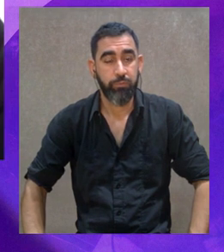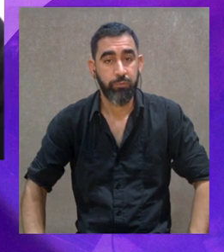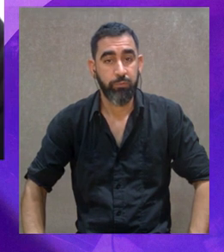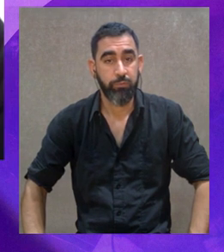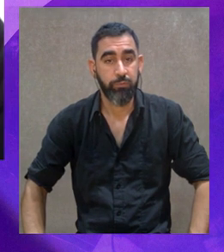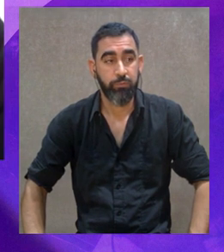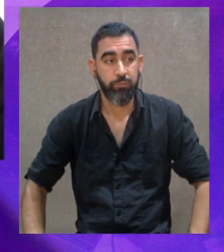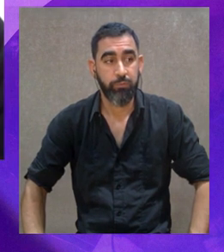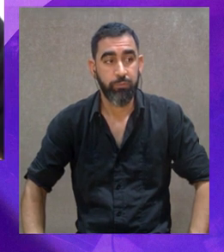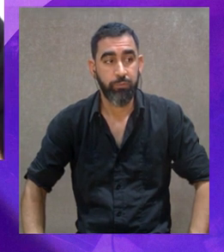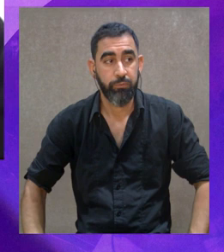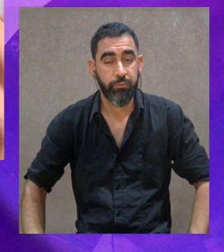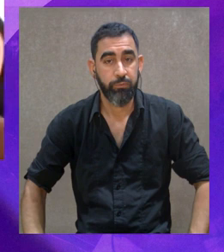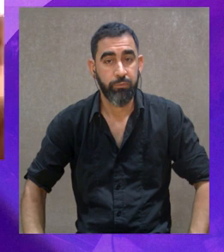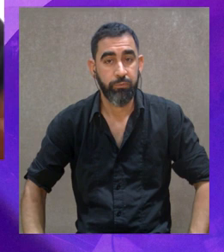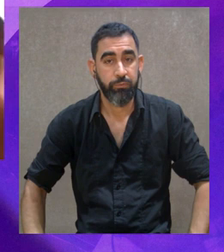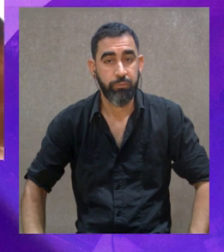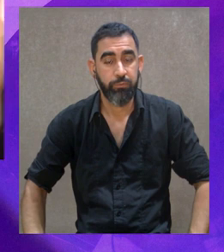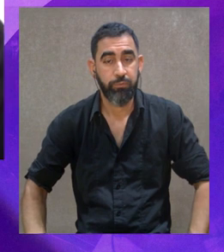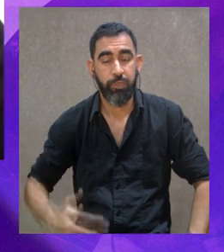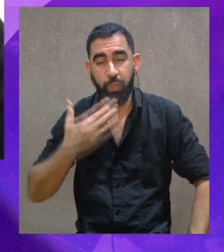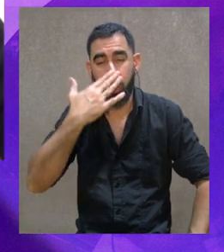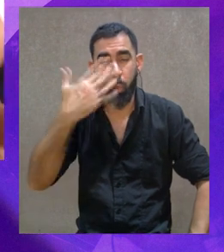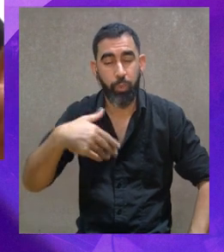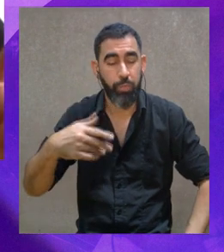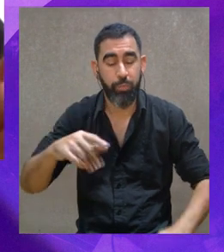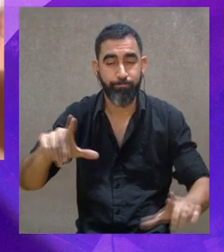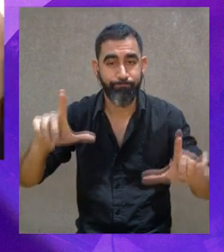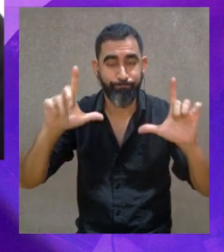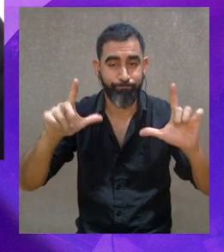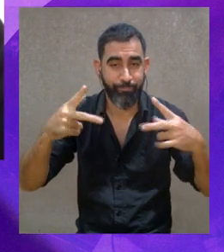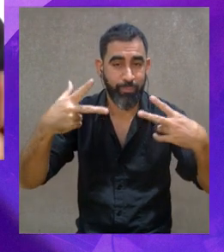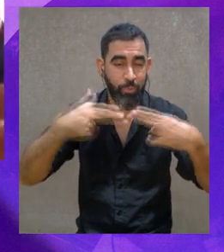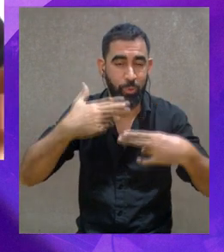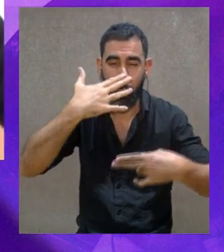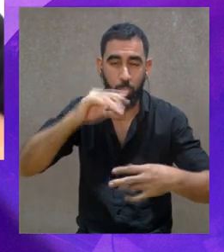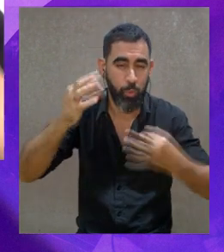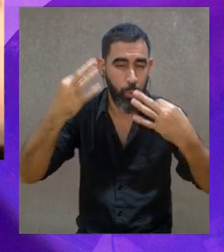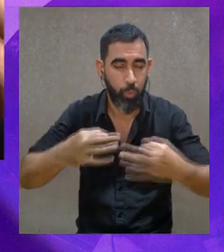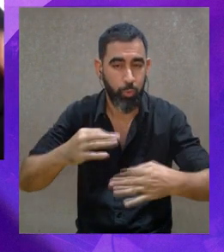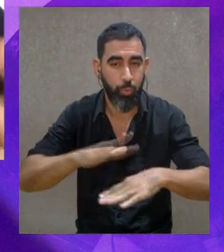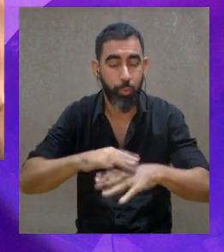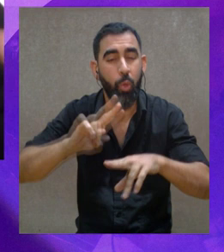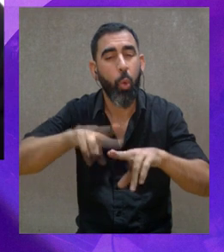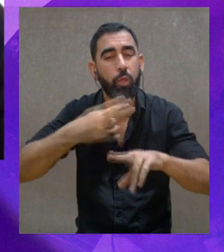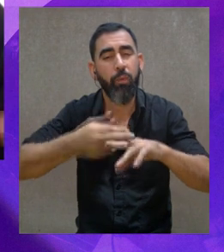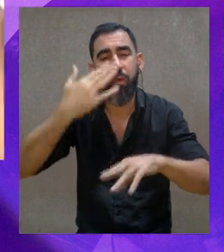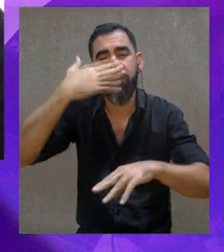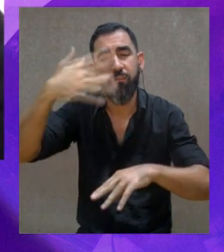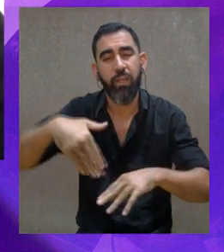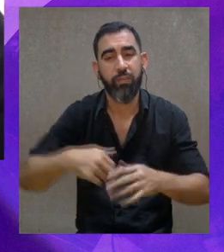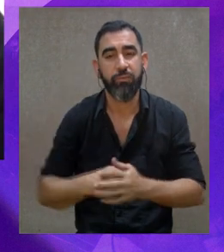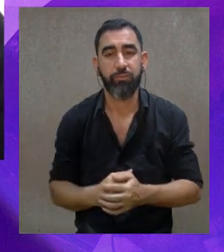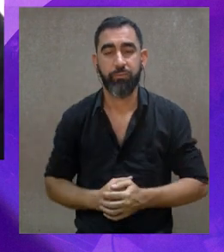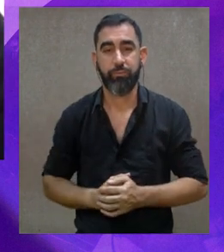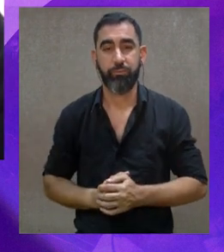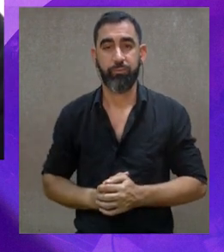tiene el arte, hace que a veces lo dejemos como algo secundario, como un hobby, como algo que sí, que suma, pero que no es